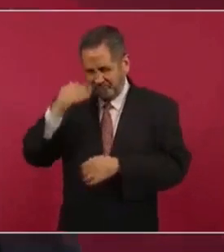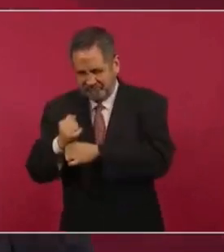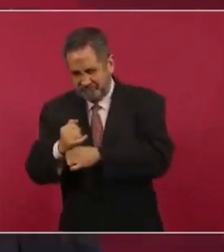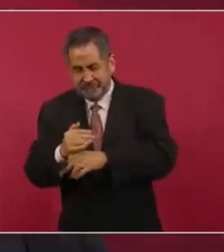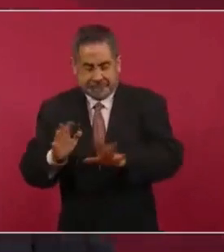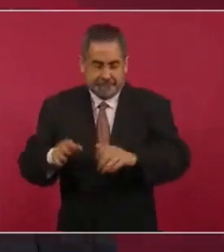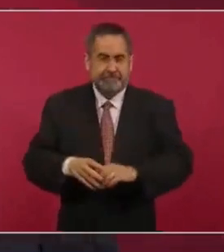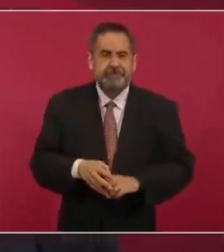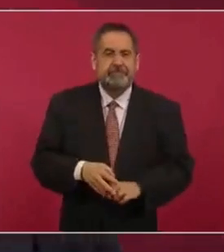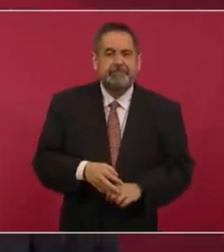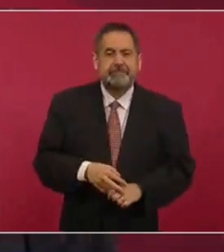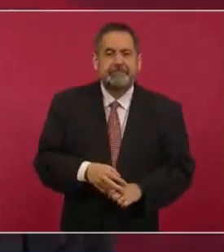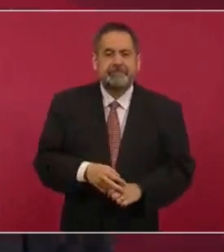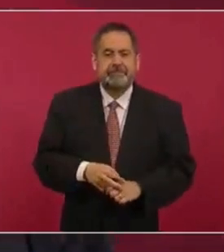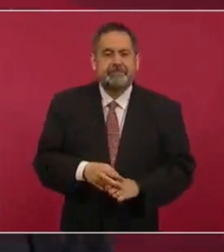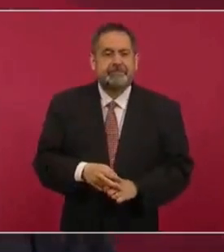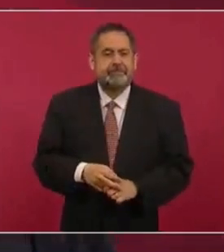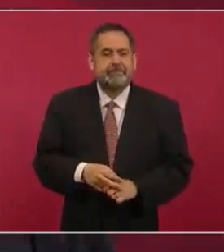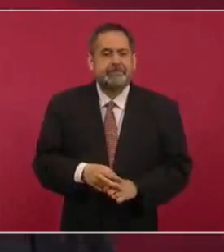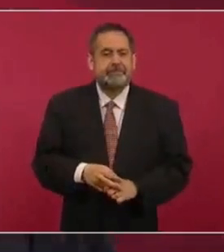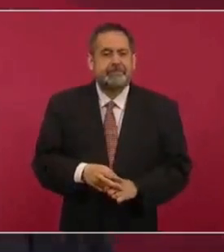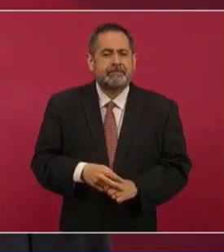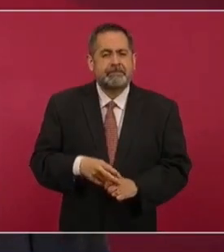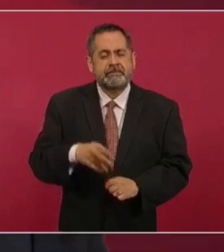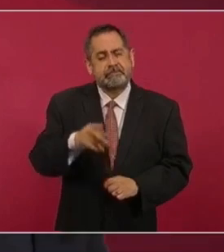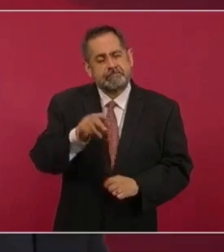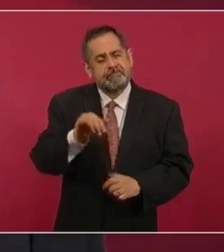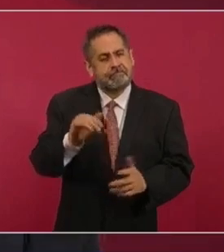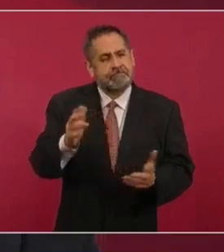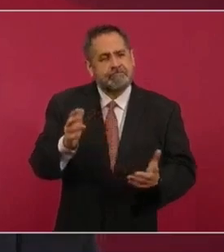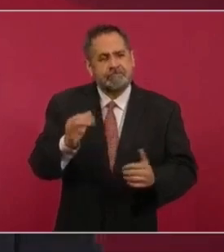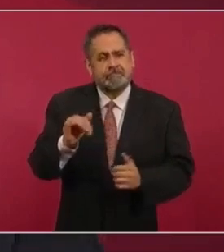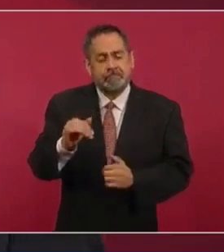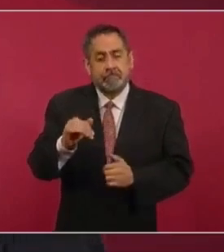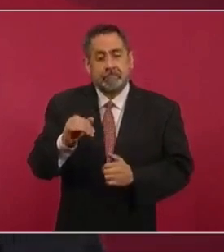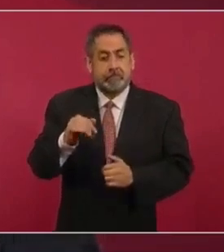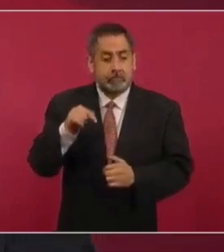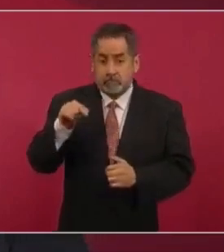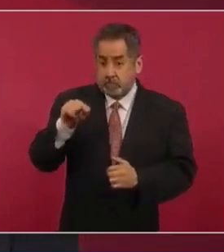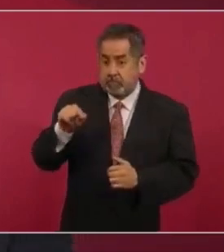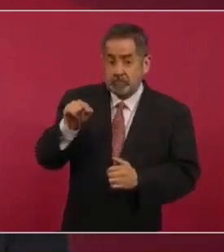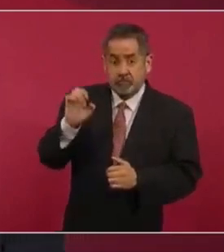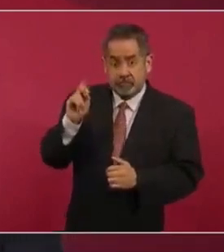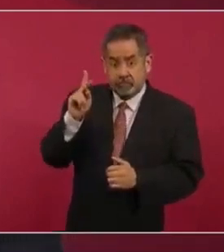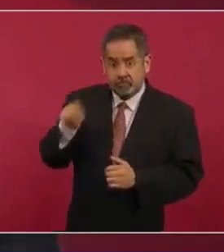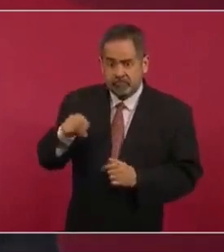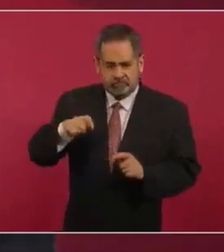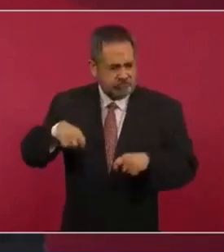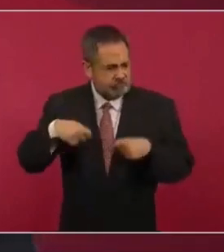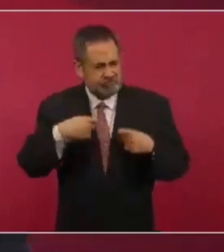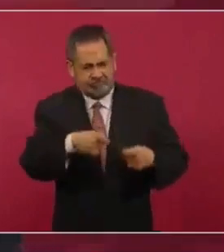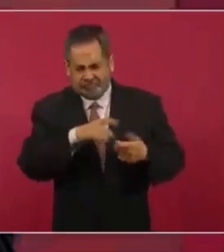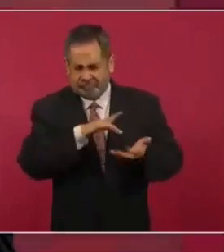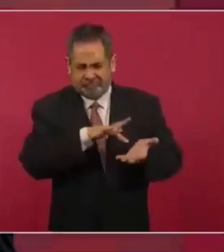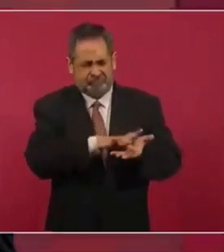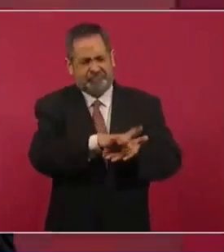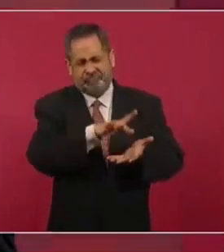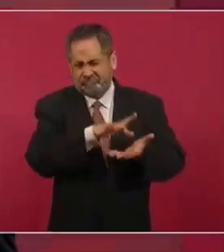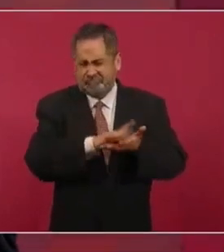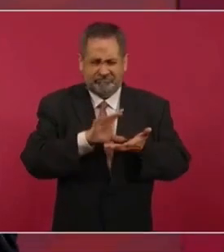sí, que les dio todo, todo, todo, todo,